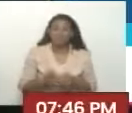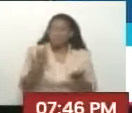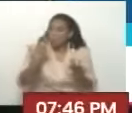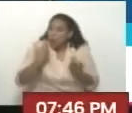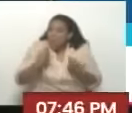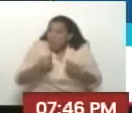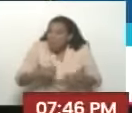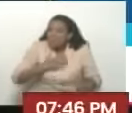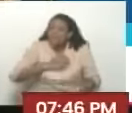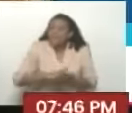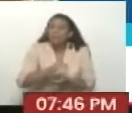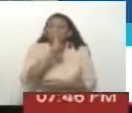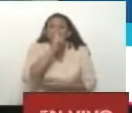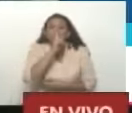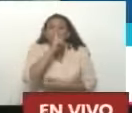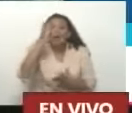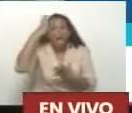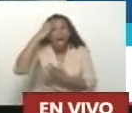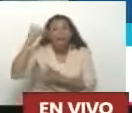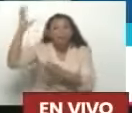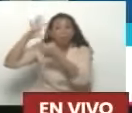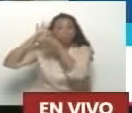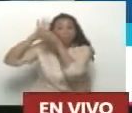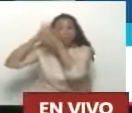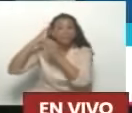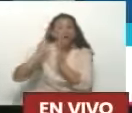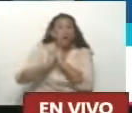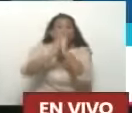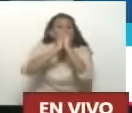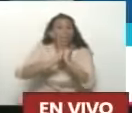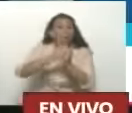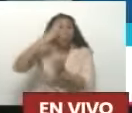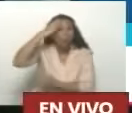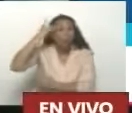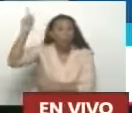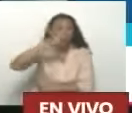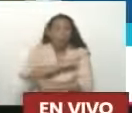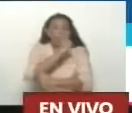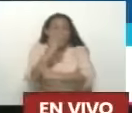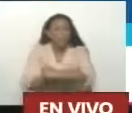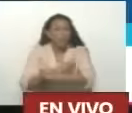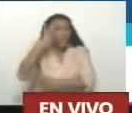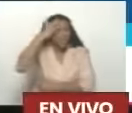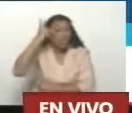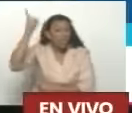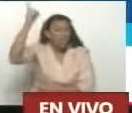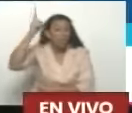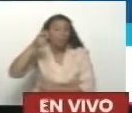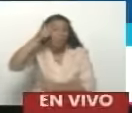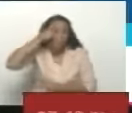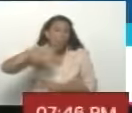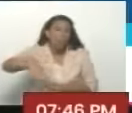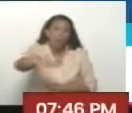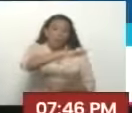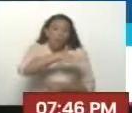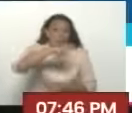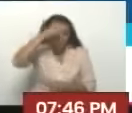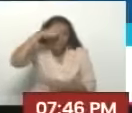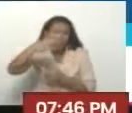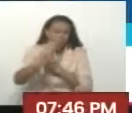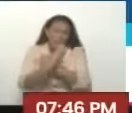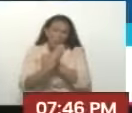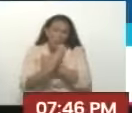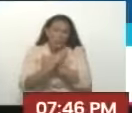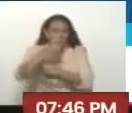tanto Yo lo que Me encomiendo a Dios Todo poderoso Y me encomiendo al pueblo El pueblo me cuida